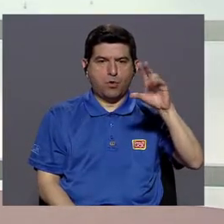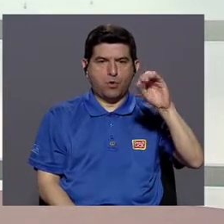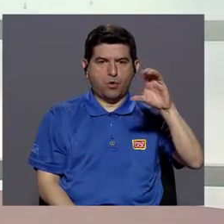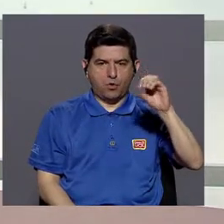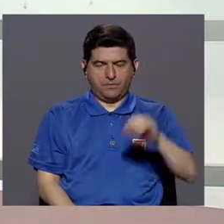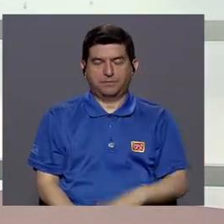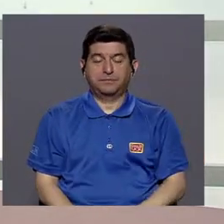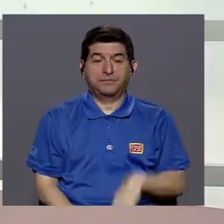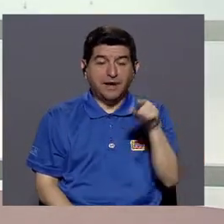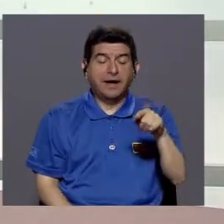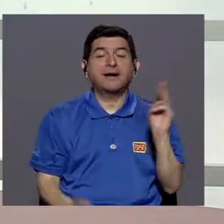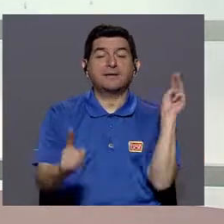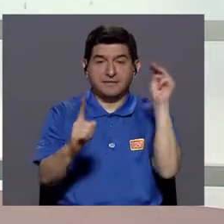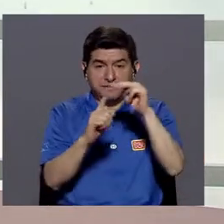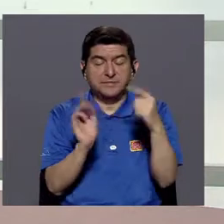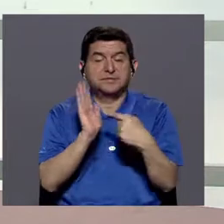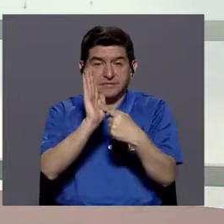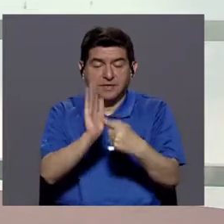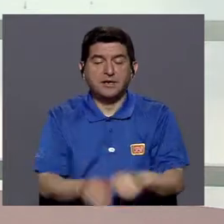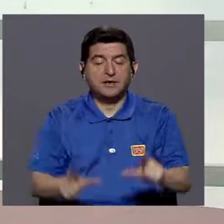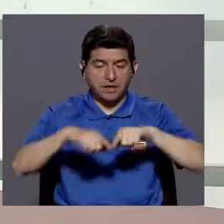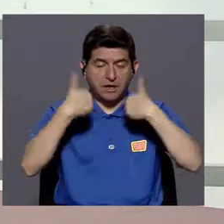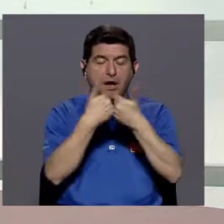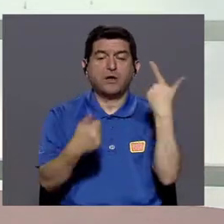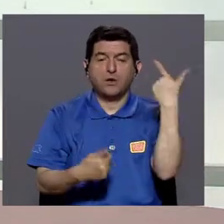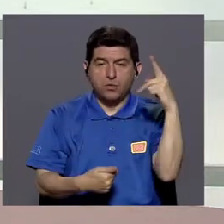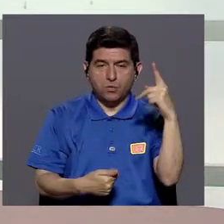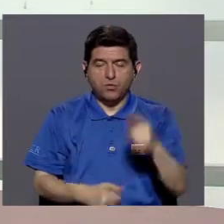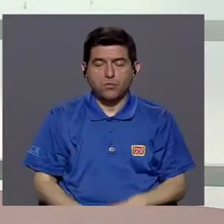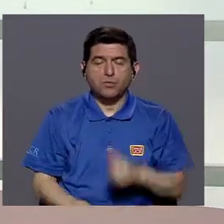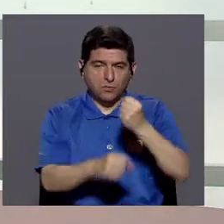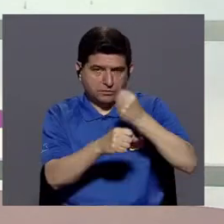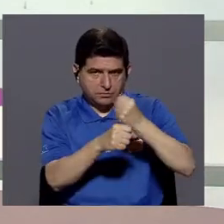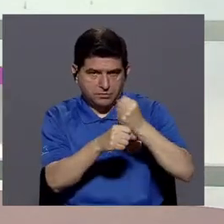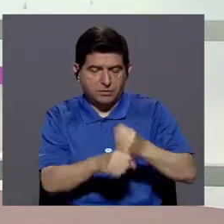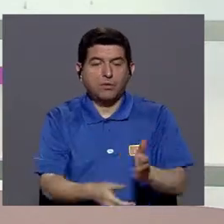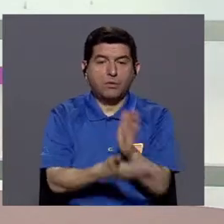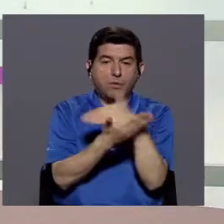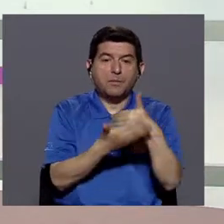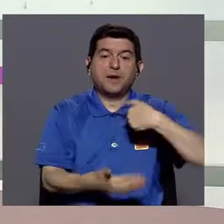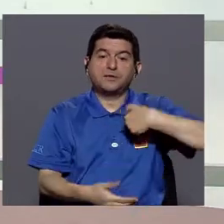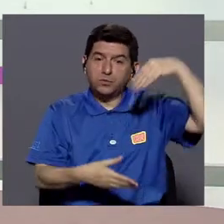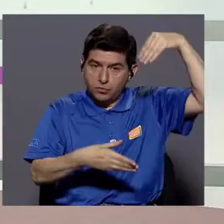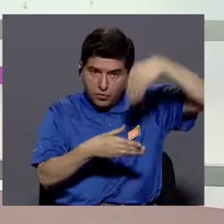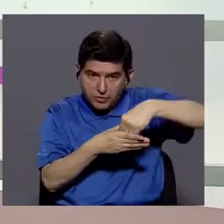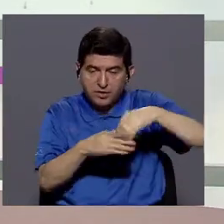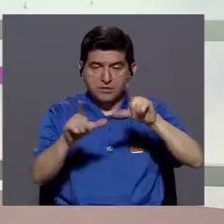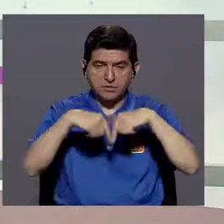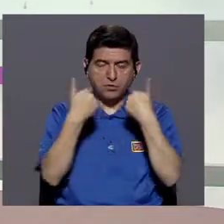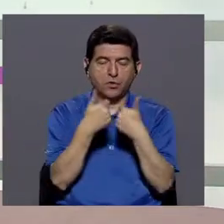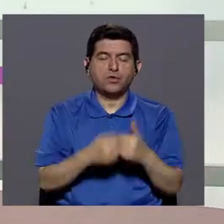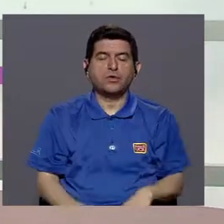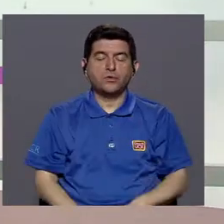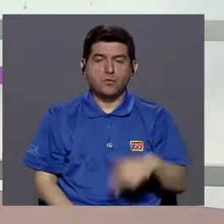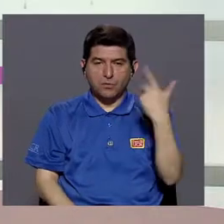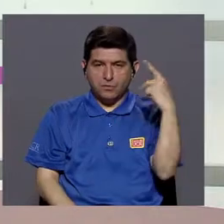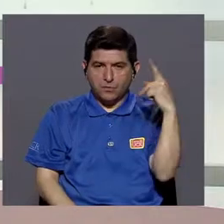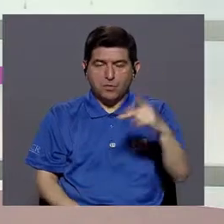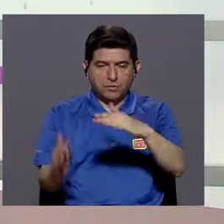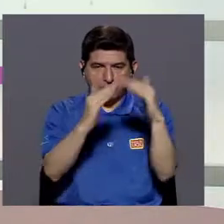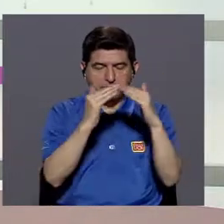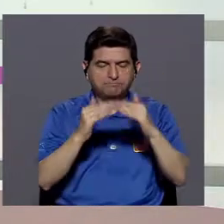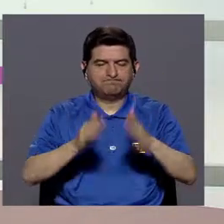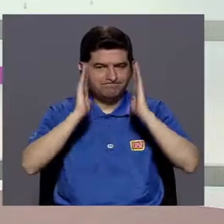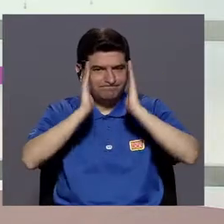que estar claros y ese es un mensaje que lo damos, si está uno trabajando en un grupo de riesgo o forma parte de un grupo de riesgo